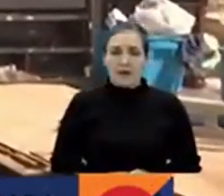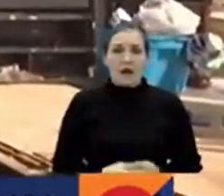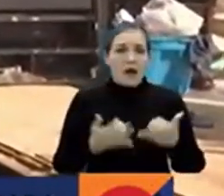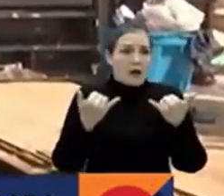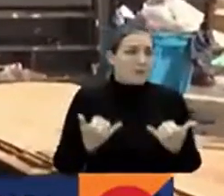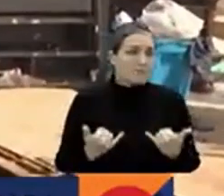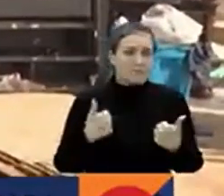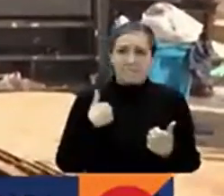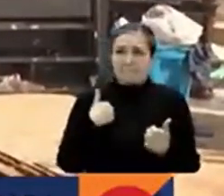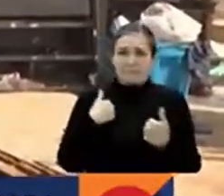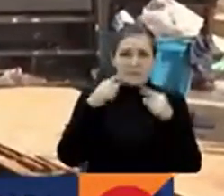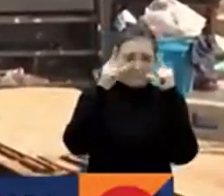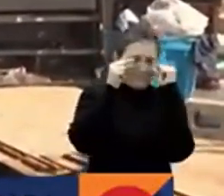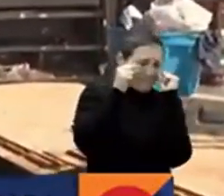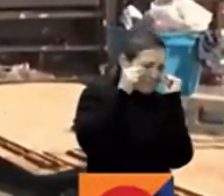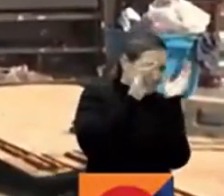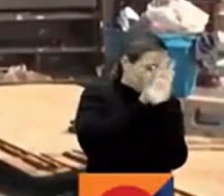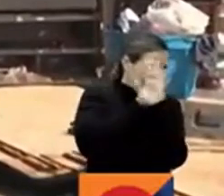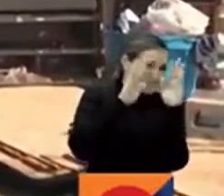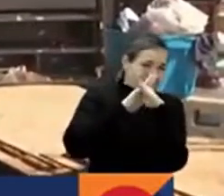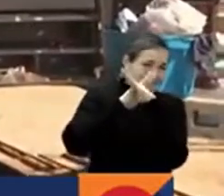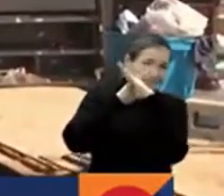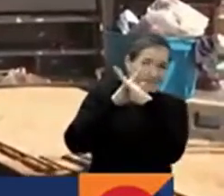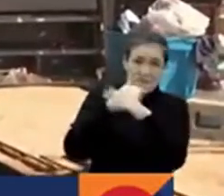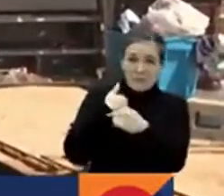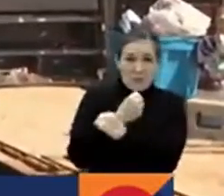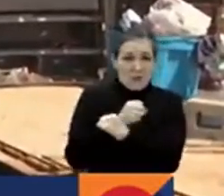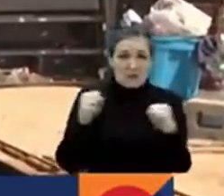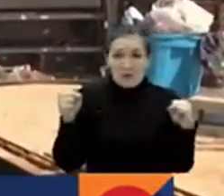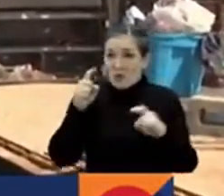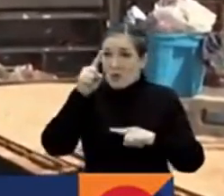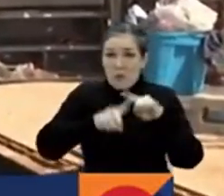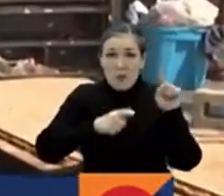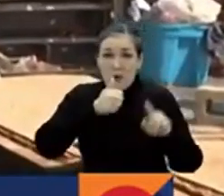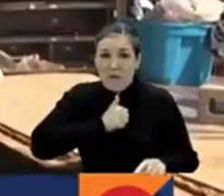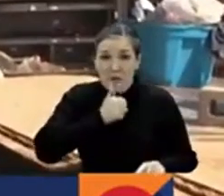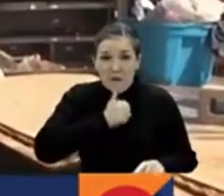Tuve que cerrar los ojos, no podía, no lo soporto más.